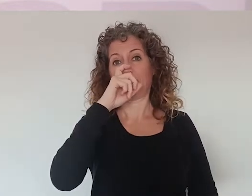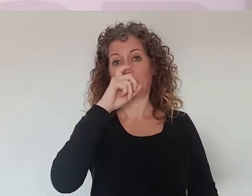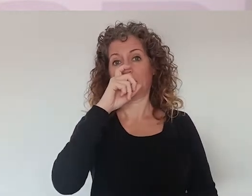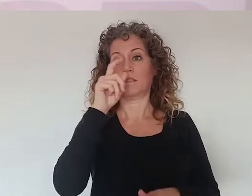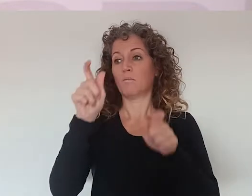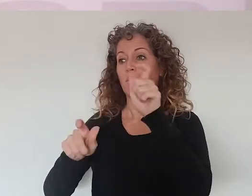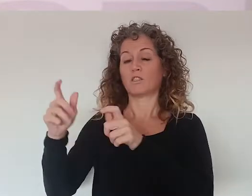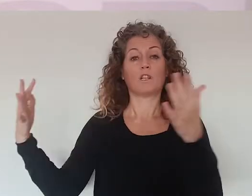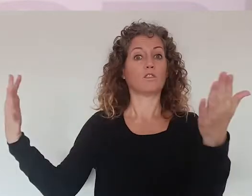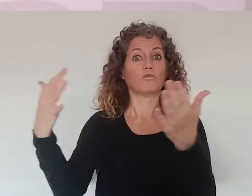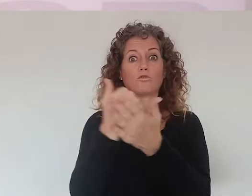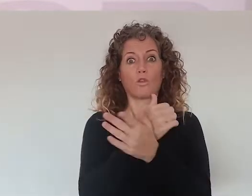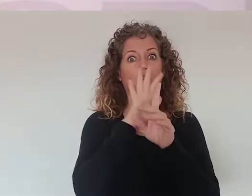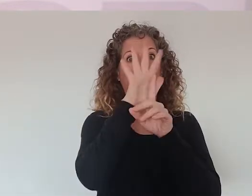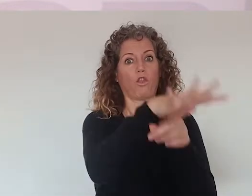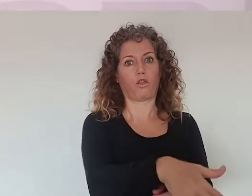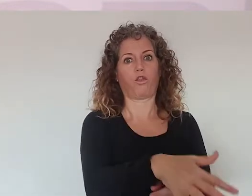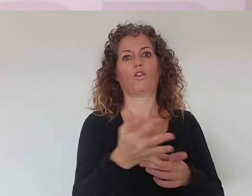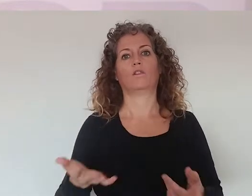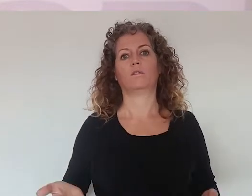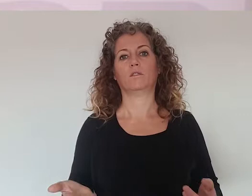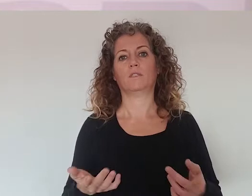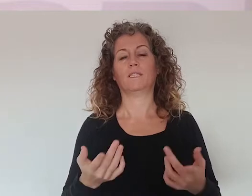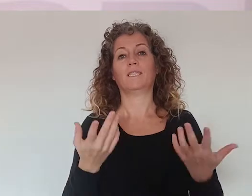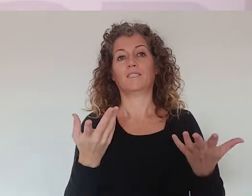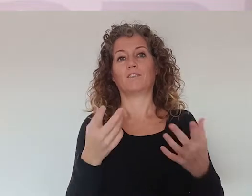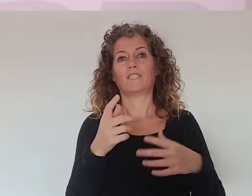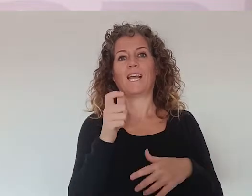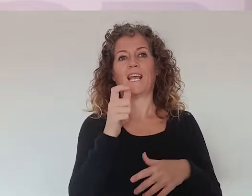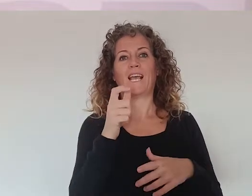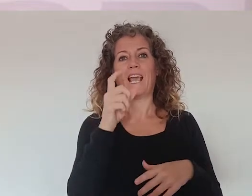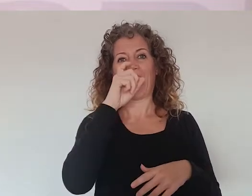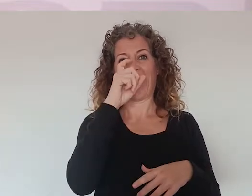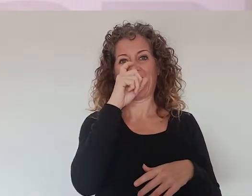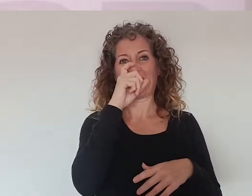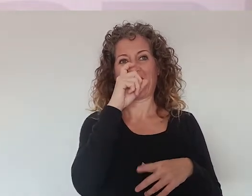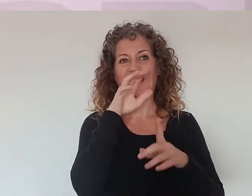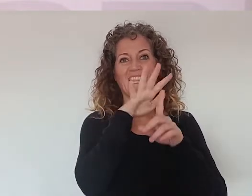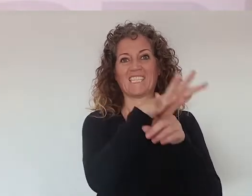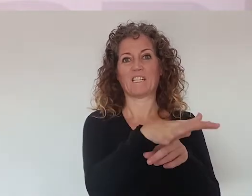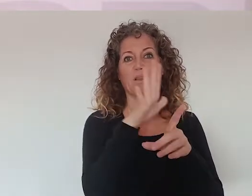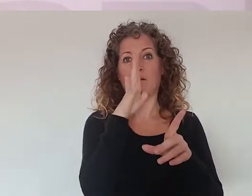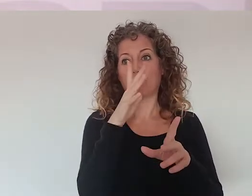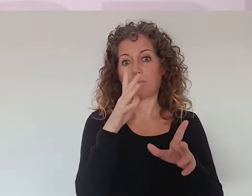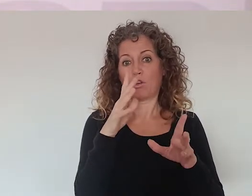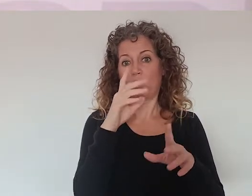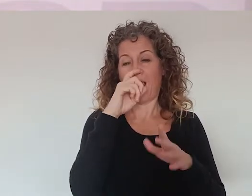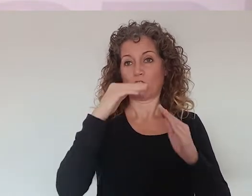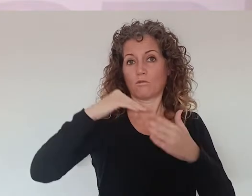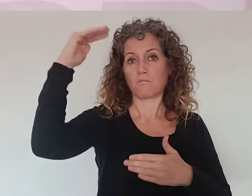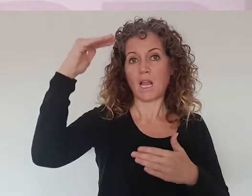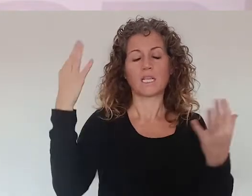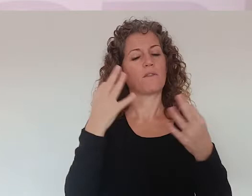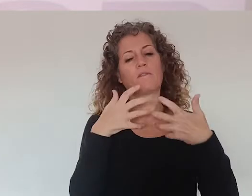edad, que sufrimos todas, todas las personas que vamos cumpliendo años. Y, precisamente, el edadismo, esa discriminación que sufrimos por ser